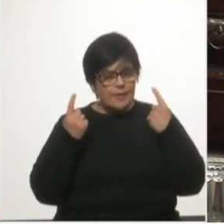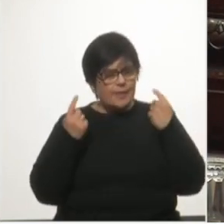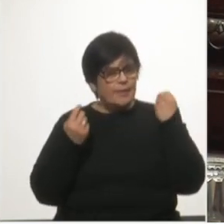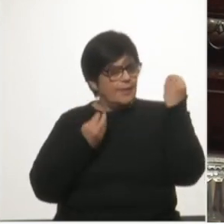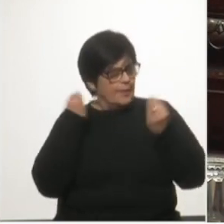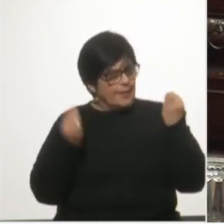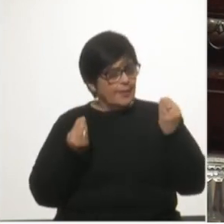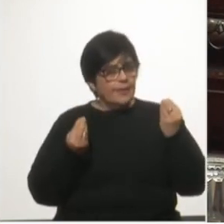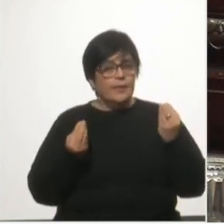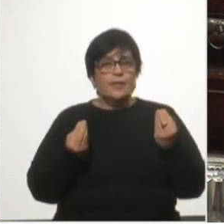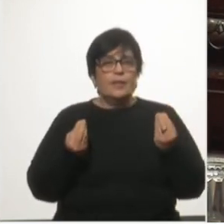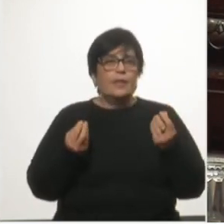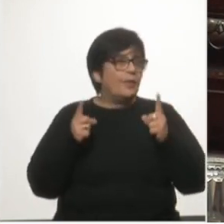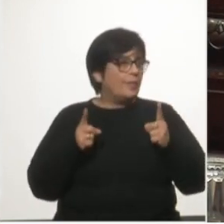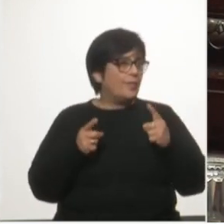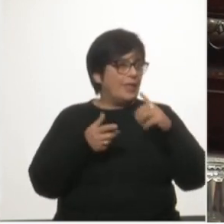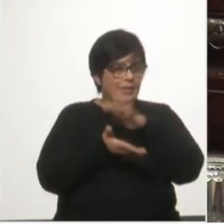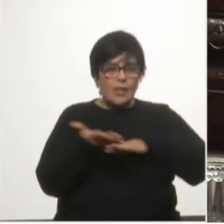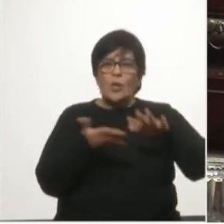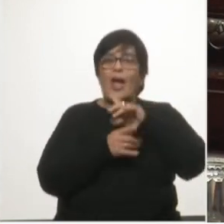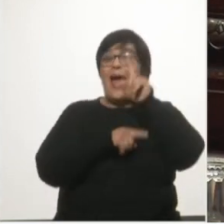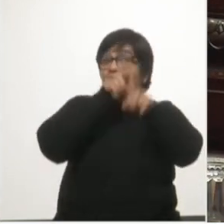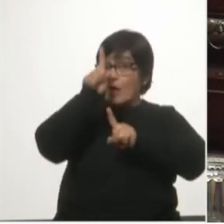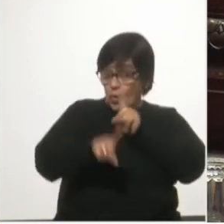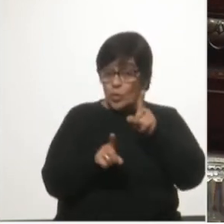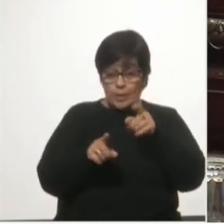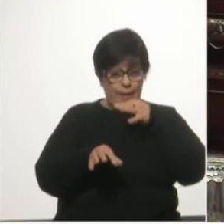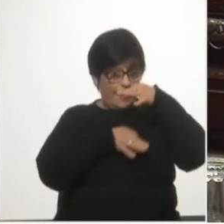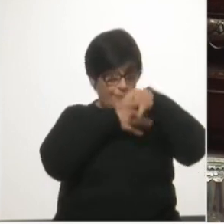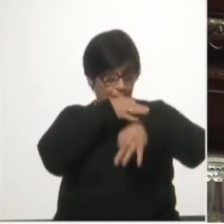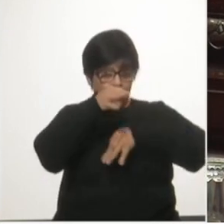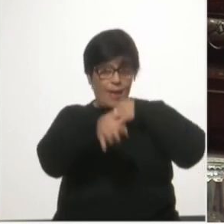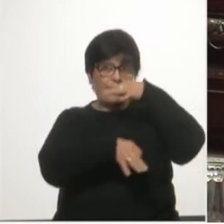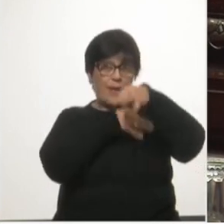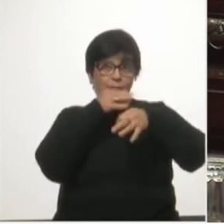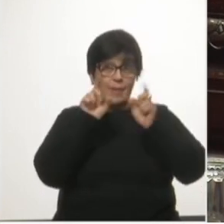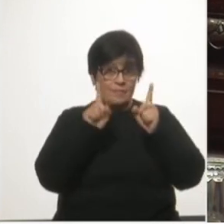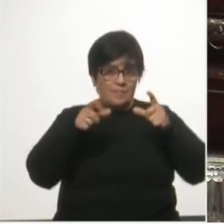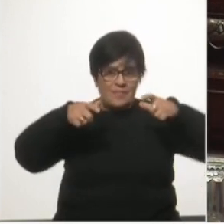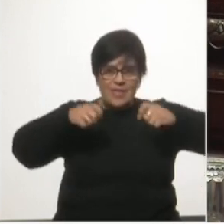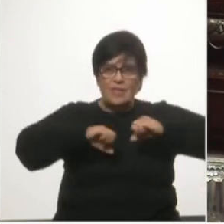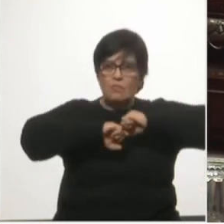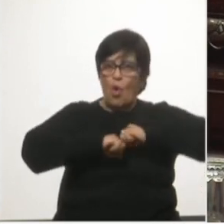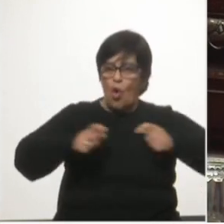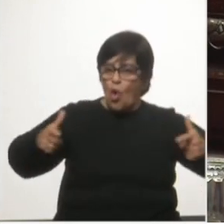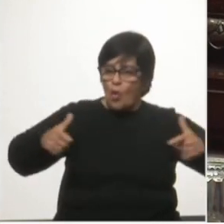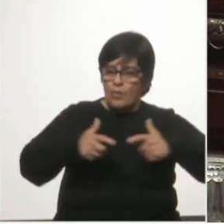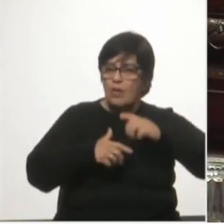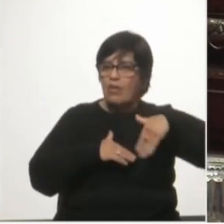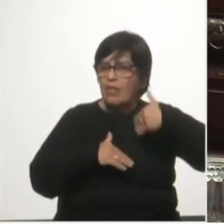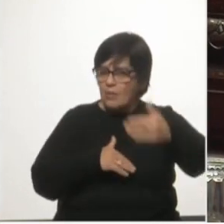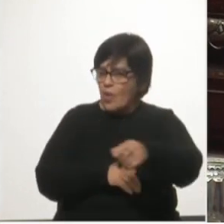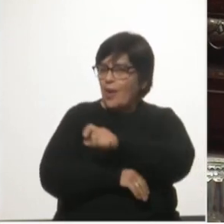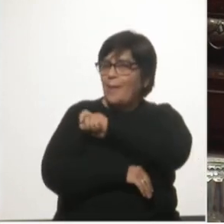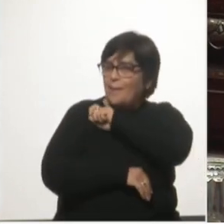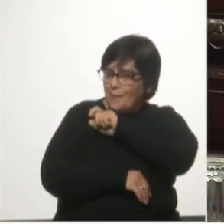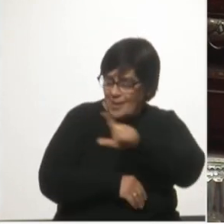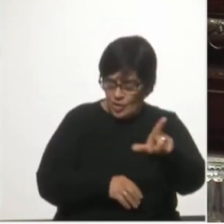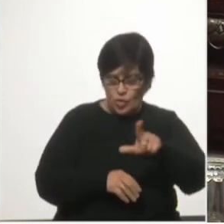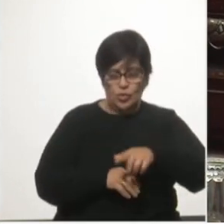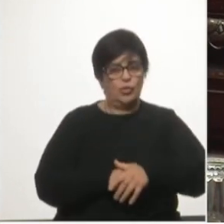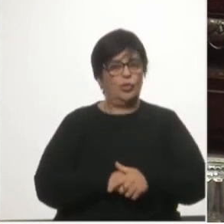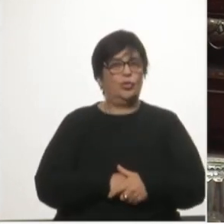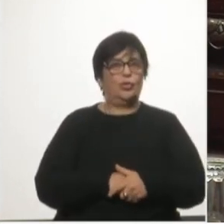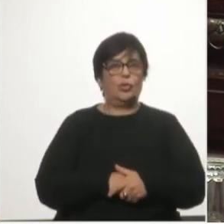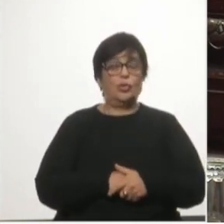y algunos hechos vinculados a tales exposiciones que se produjeron posteriormente nos preocuparon aún más.